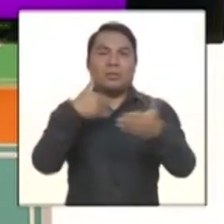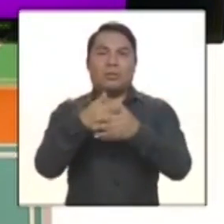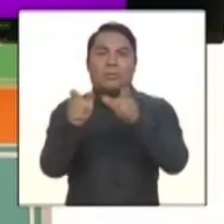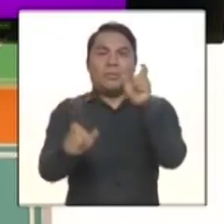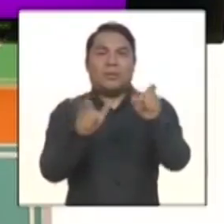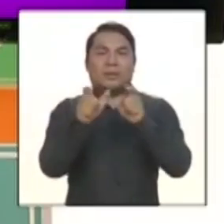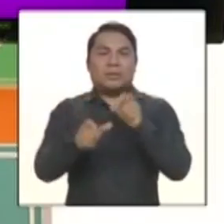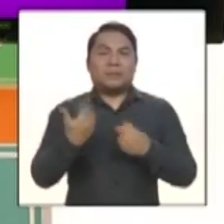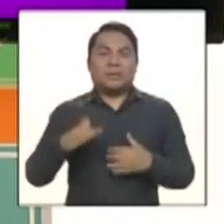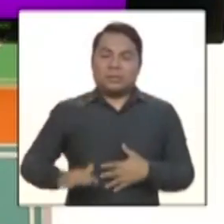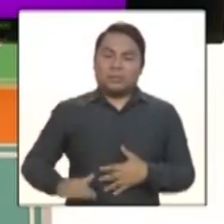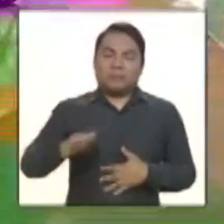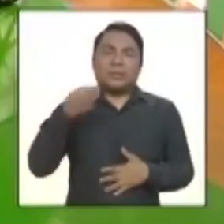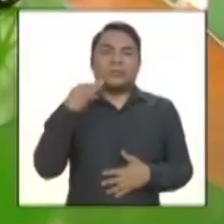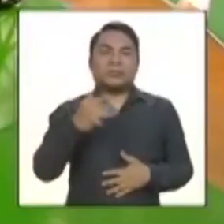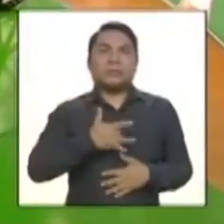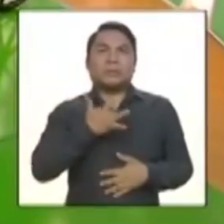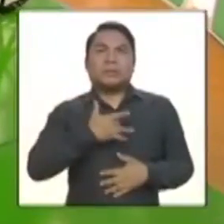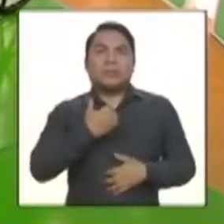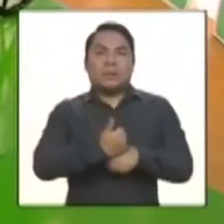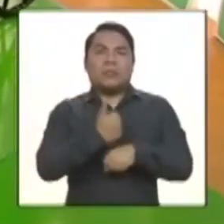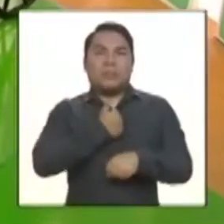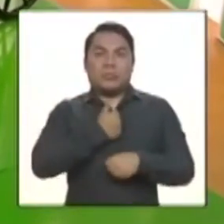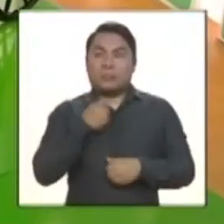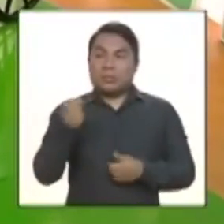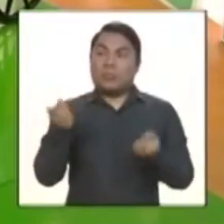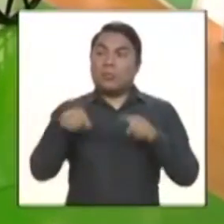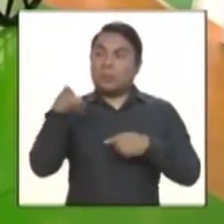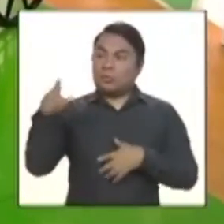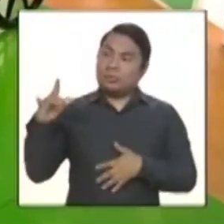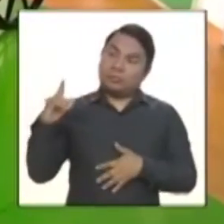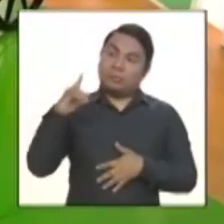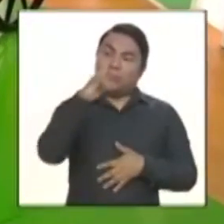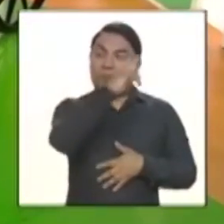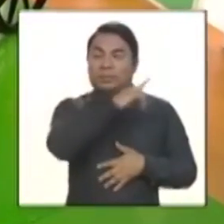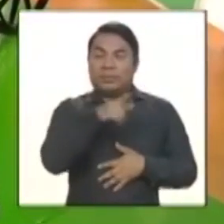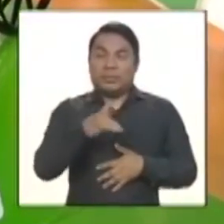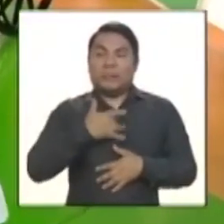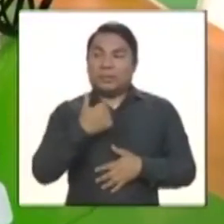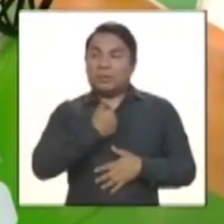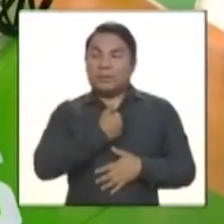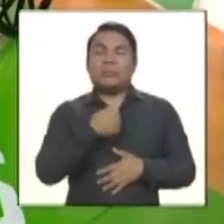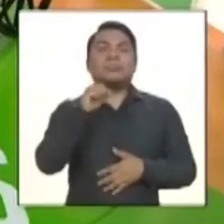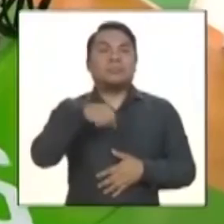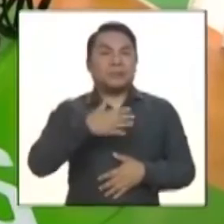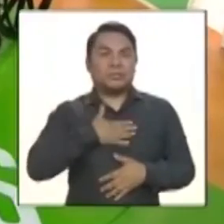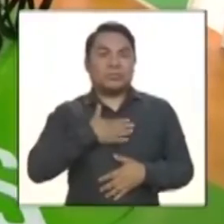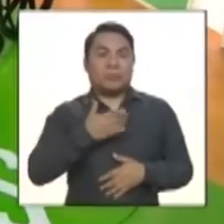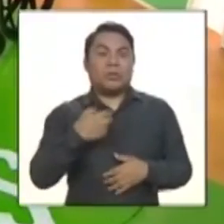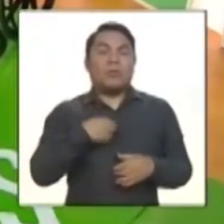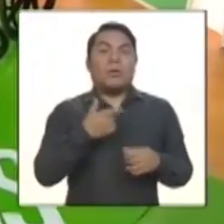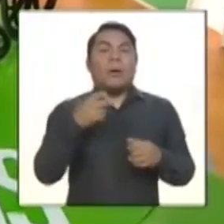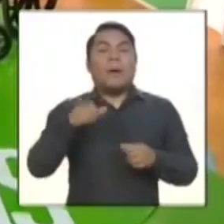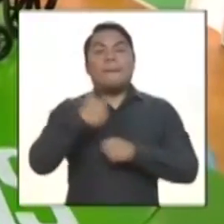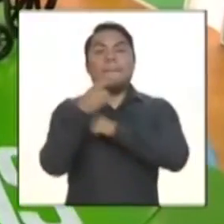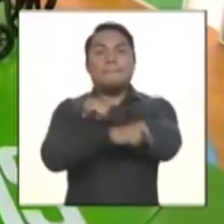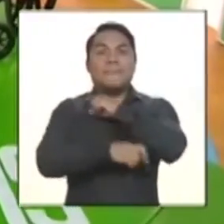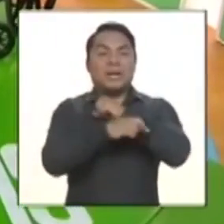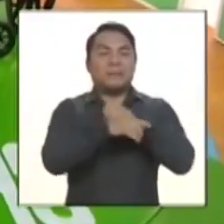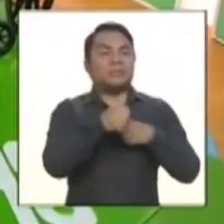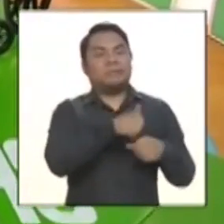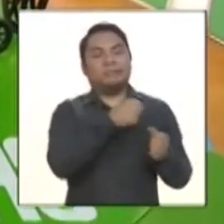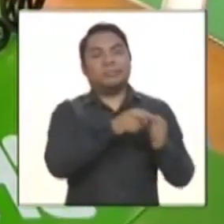enseñan a sentirnos culpables. ¿Y cuando viajaste te sentiste culpable de dejar tu patria? El migrante se siente culpable, ¿no? Por lo que dejó,